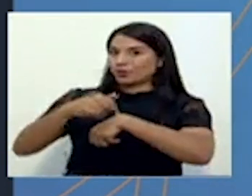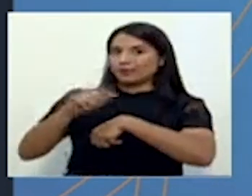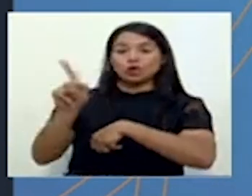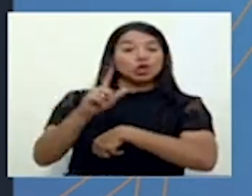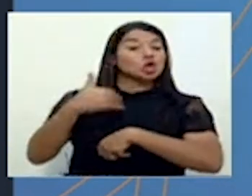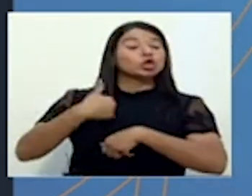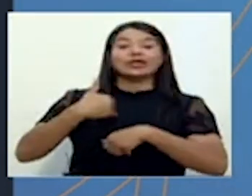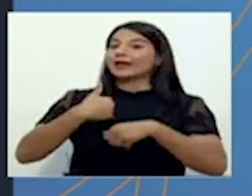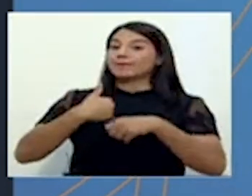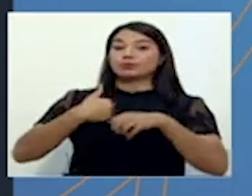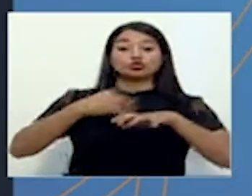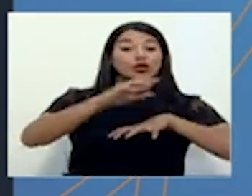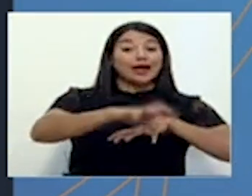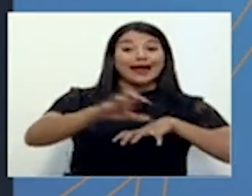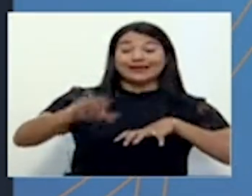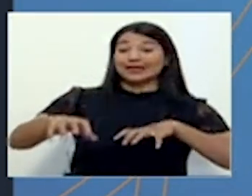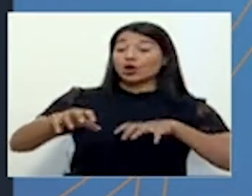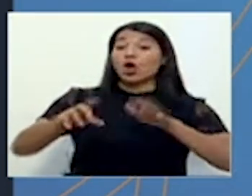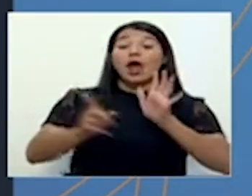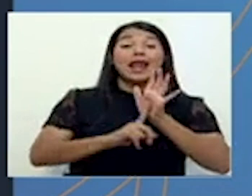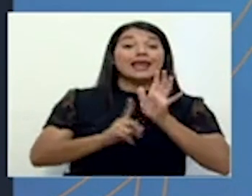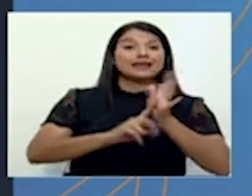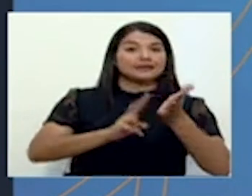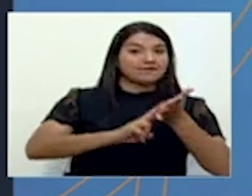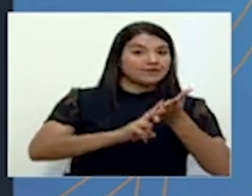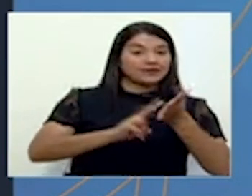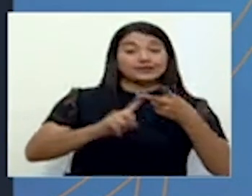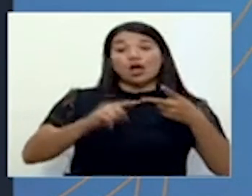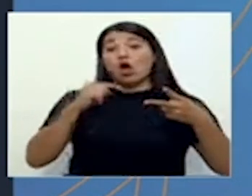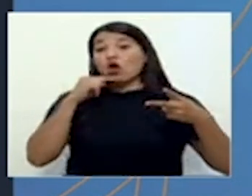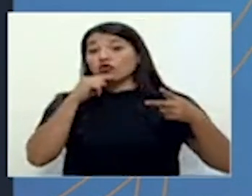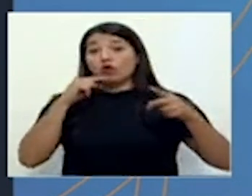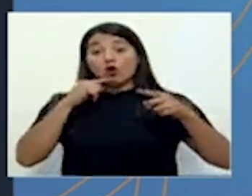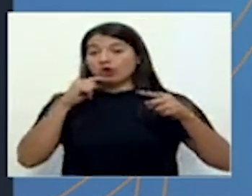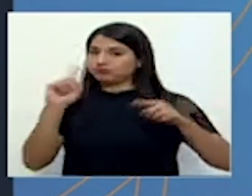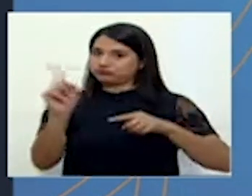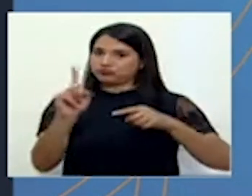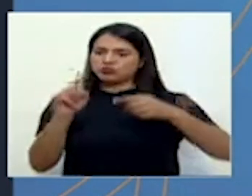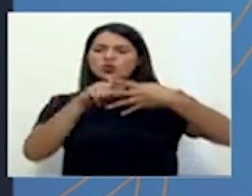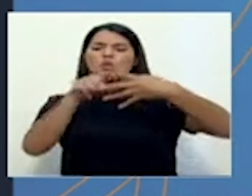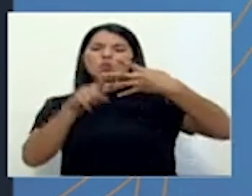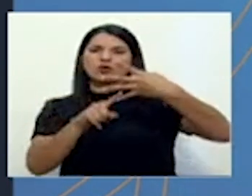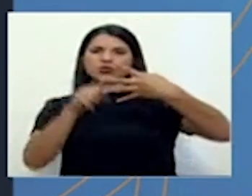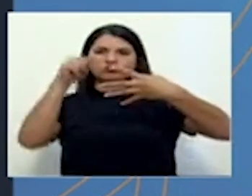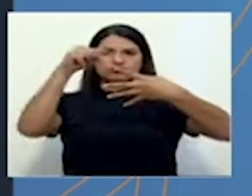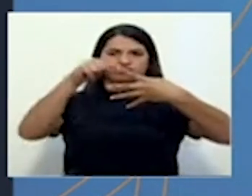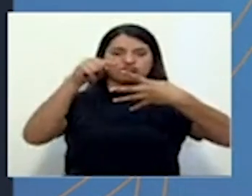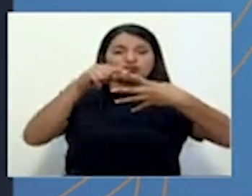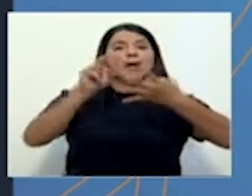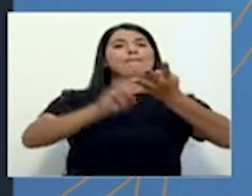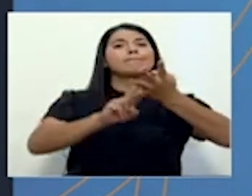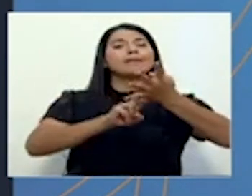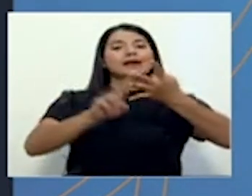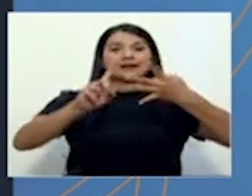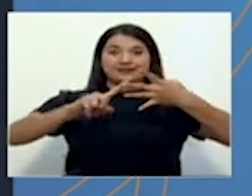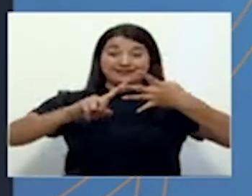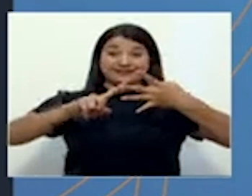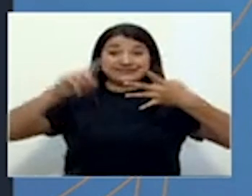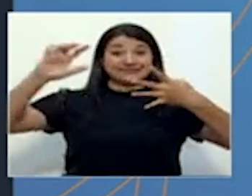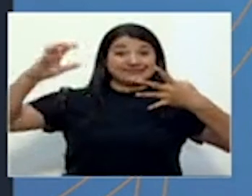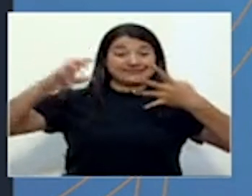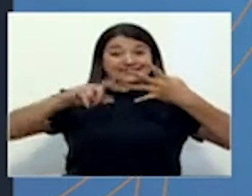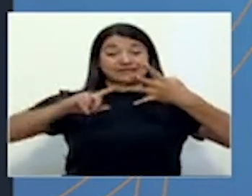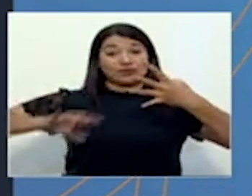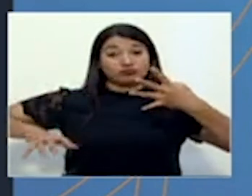en alerta verde, ni en alerta roja, que son los extremos del modelo de alerta. Y tenemos una gran